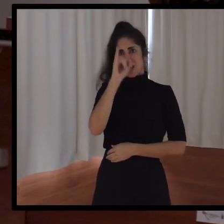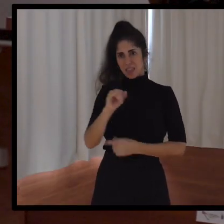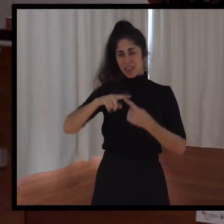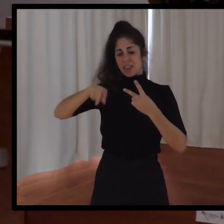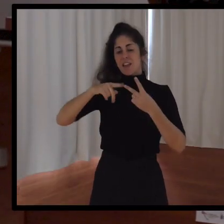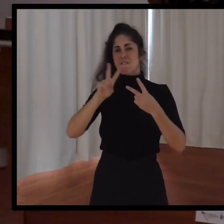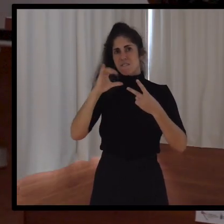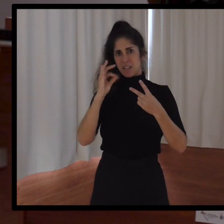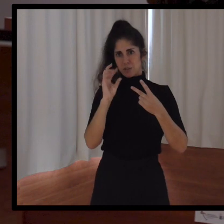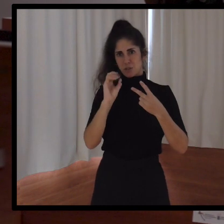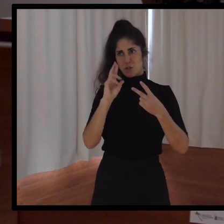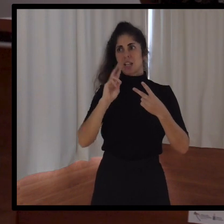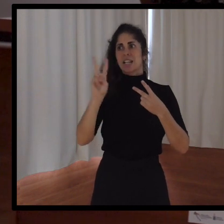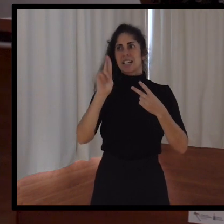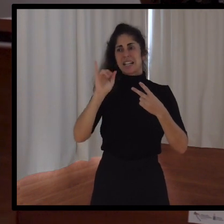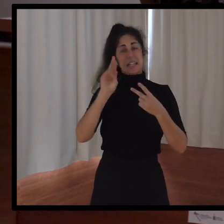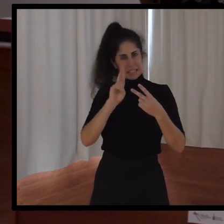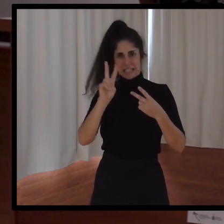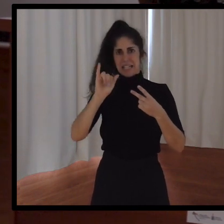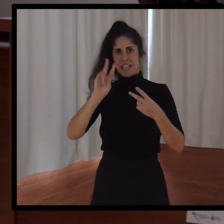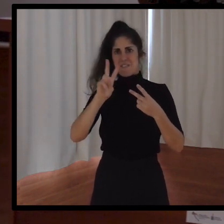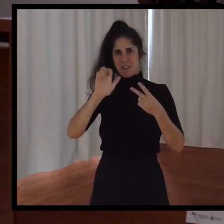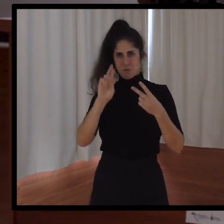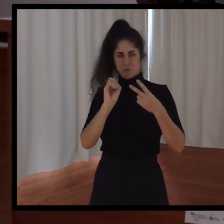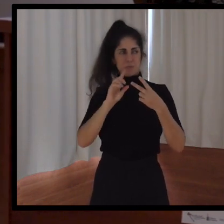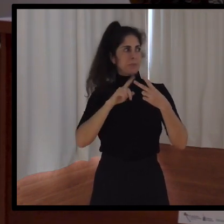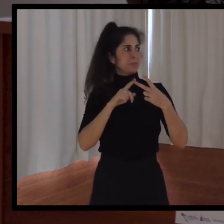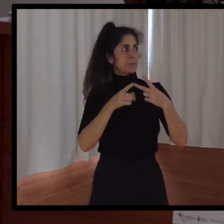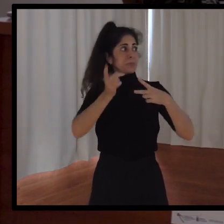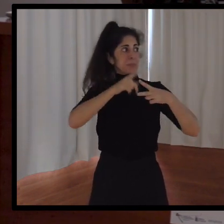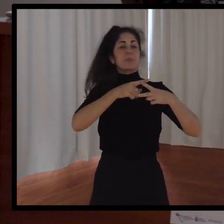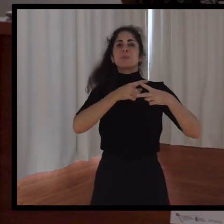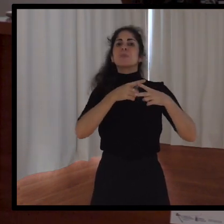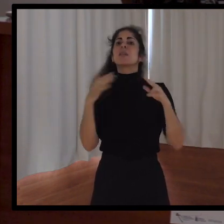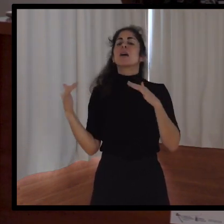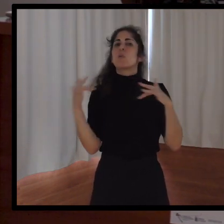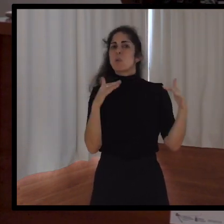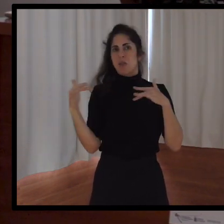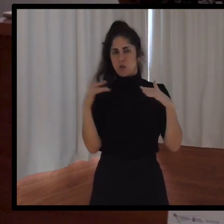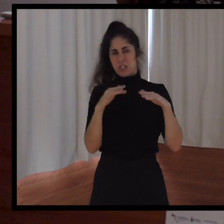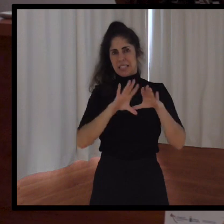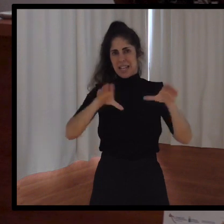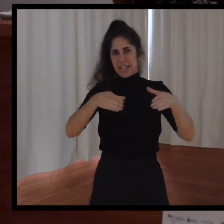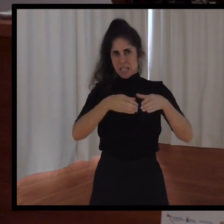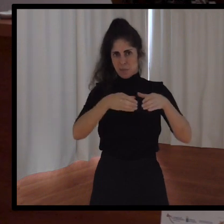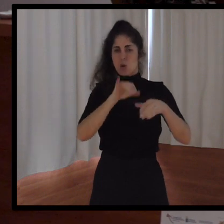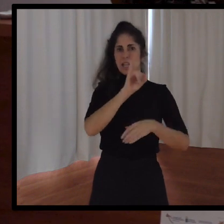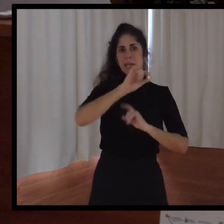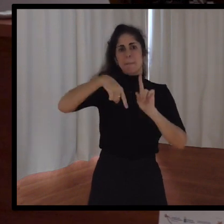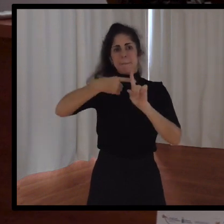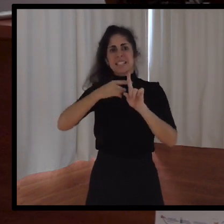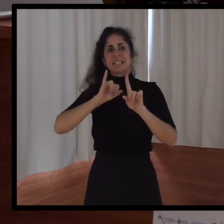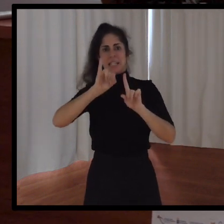Daniel Hernández Tomínguez es un jugador del equipo y más así de la Unión Deportiva de Las Palmas desde hace cuatro temporadas. Ha